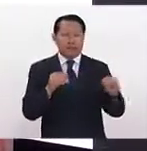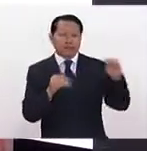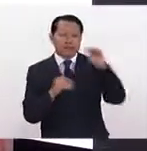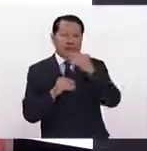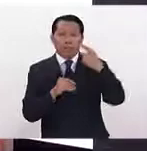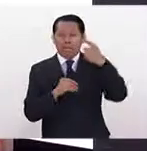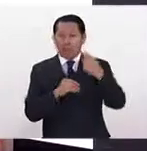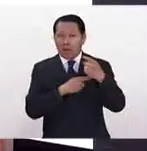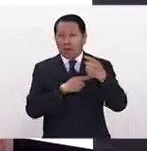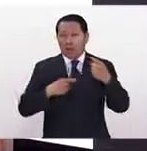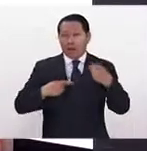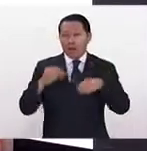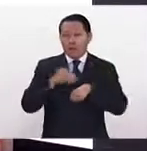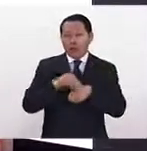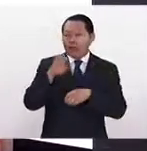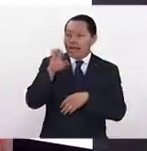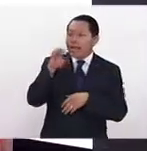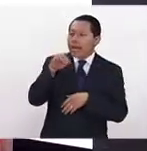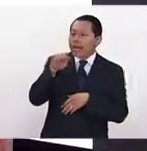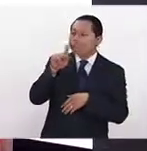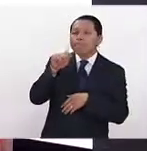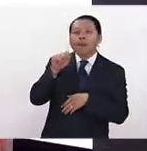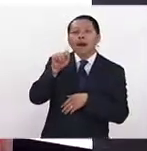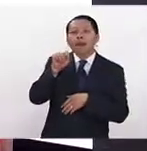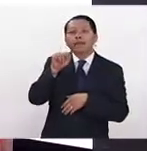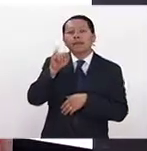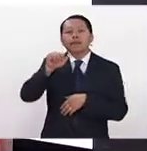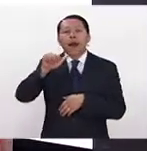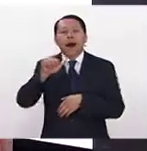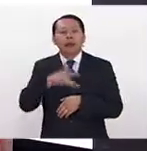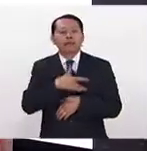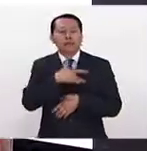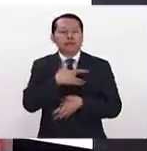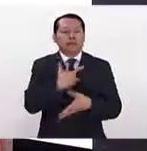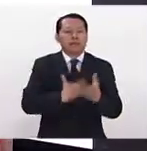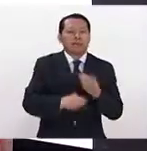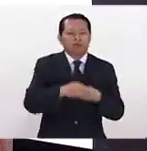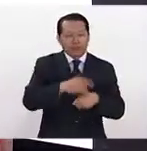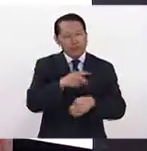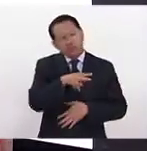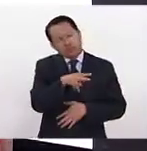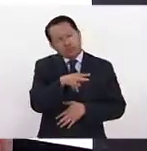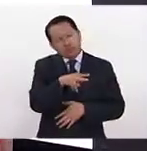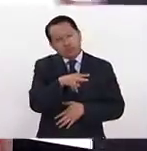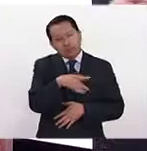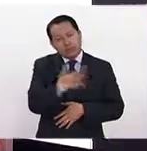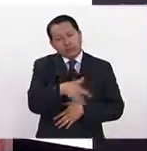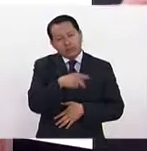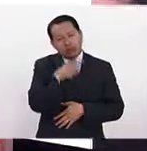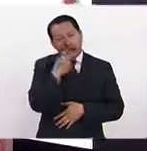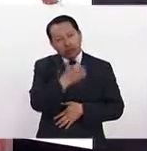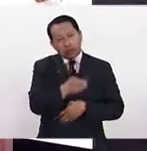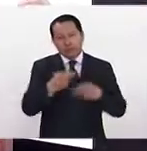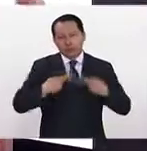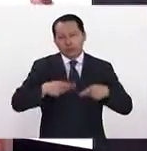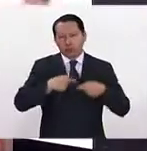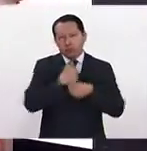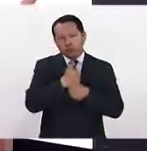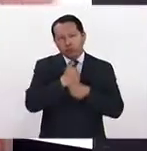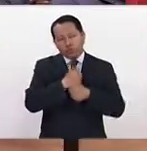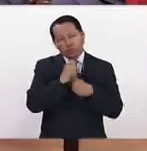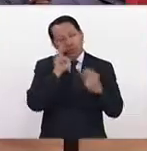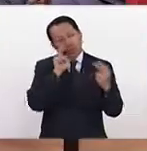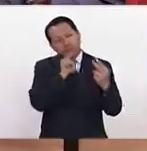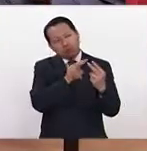Porque si tú no puedes ver que la otra persona está sufriendo, que está pasándola mal, que a mejor voltearla a ver a los ojos y